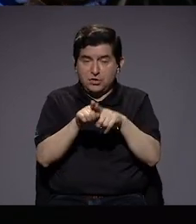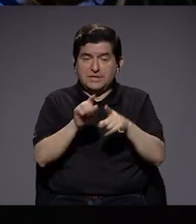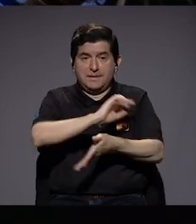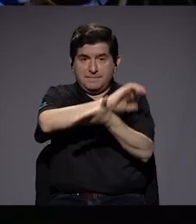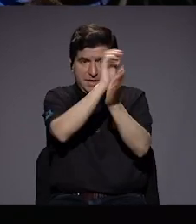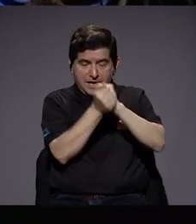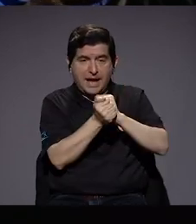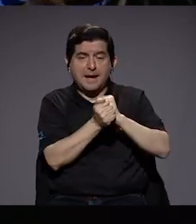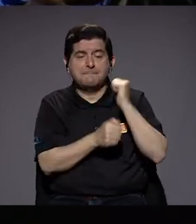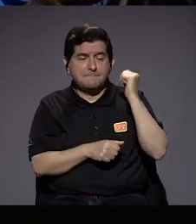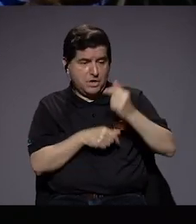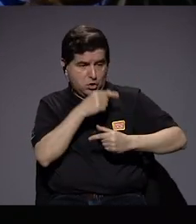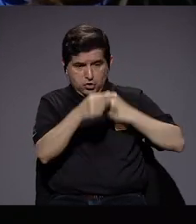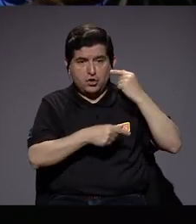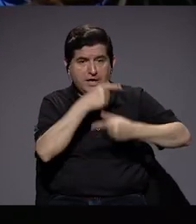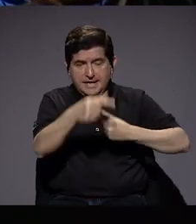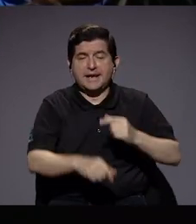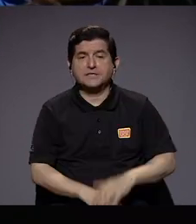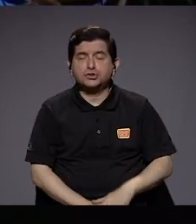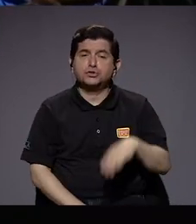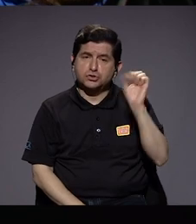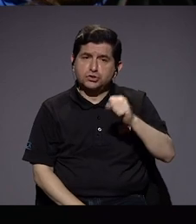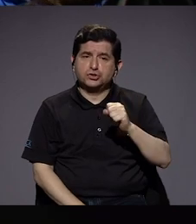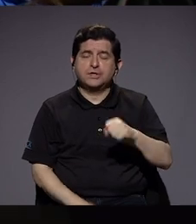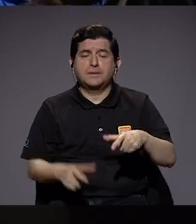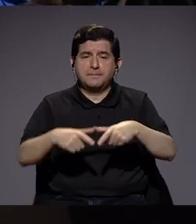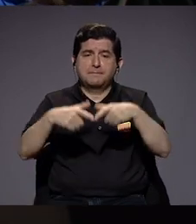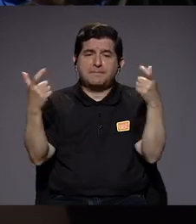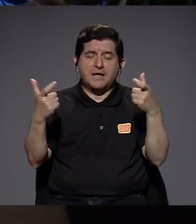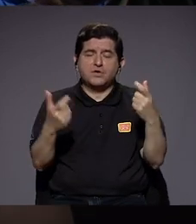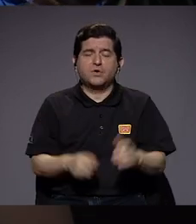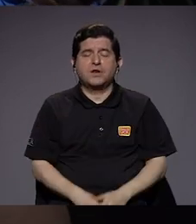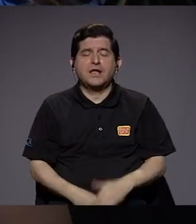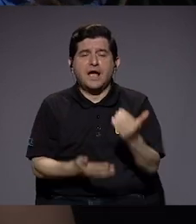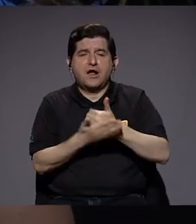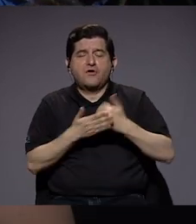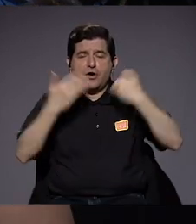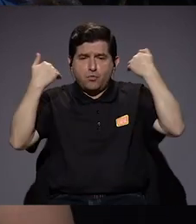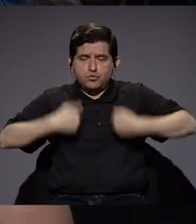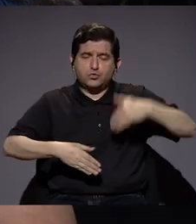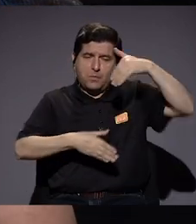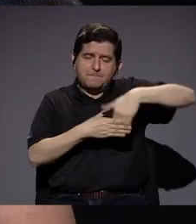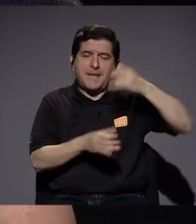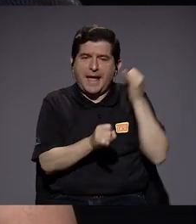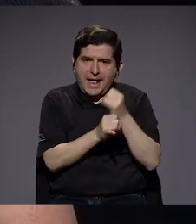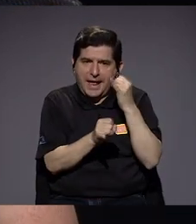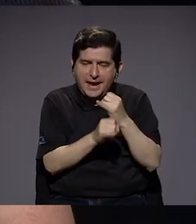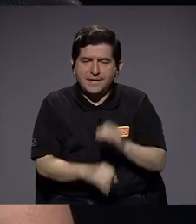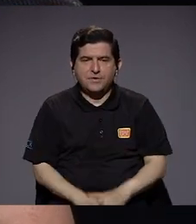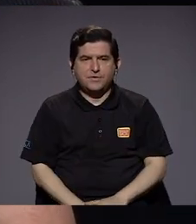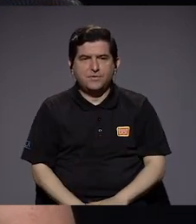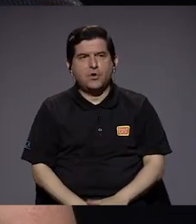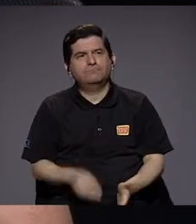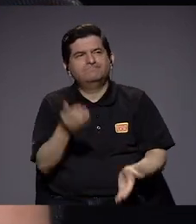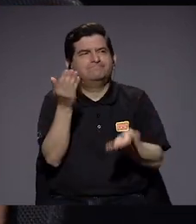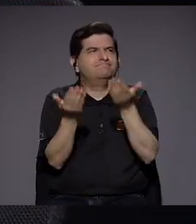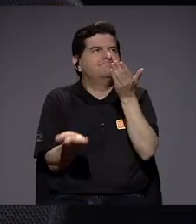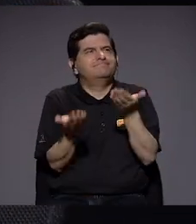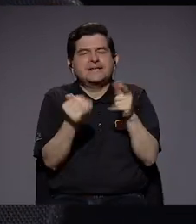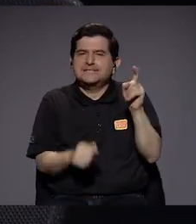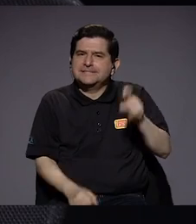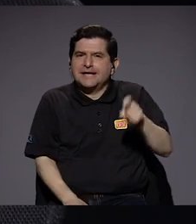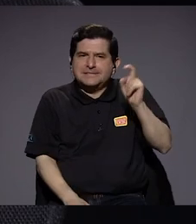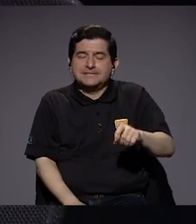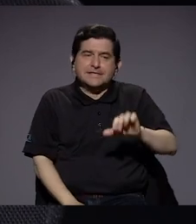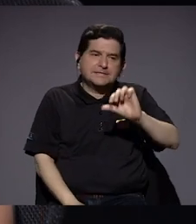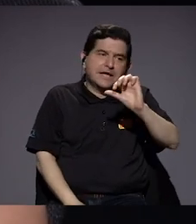generacional. Sí es cierto que la mayor cantidad de recurso humano dentro de la institución responde tal vez a las necesidades